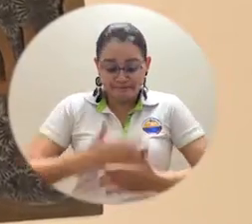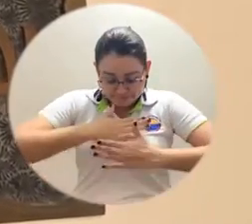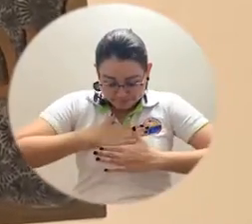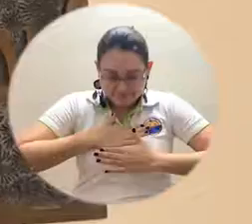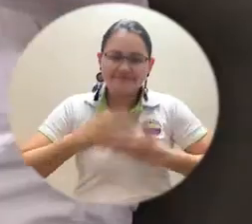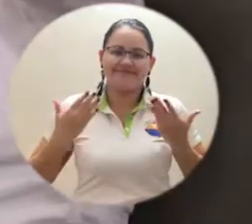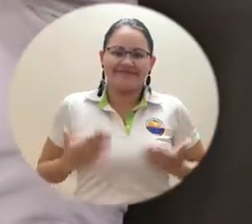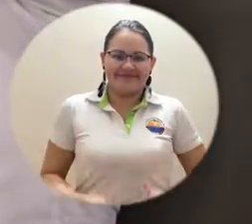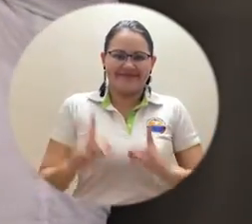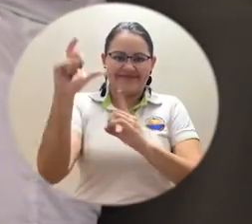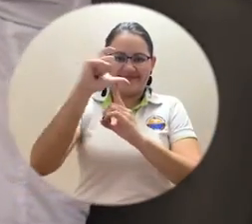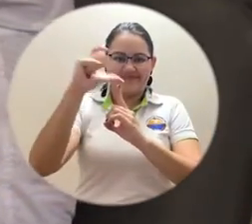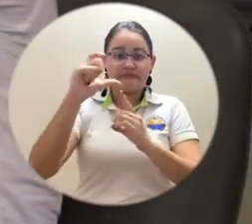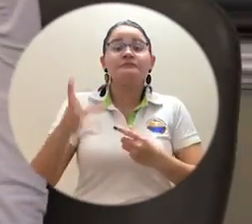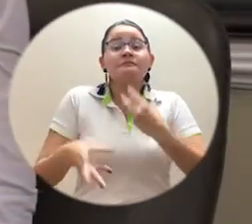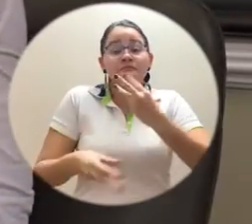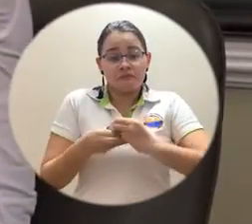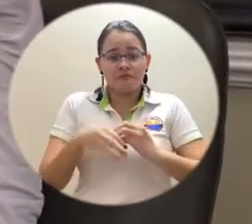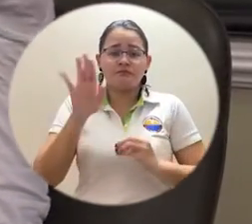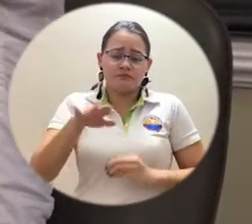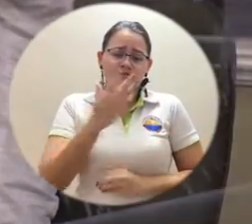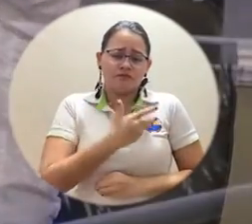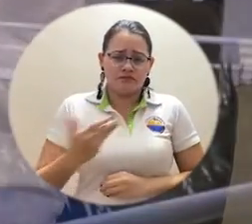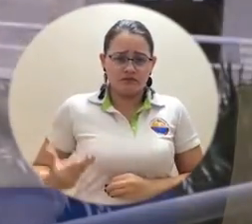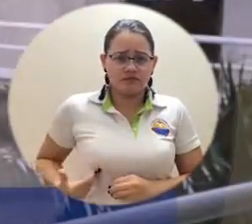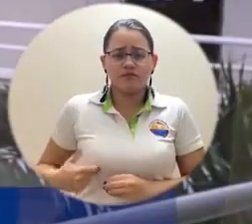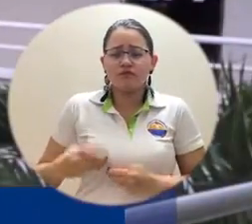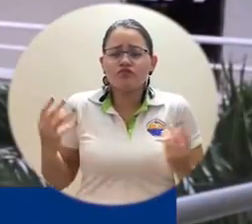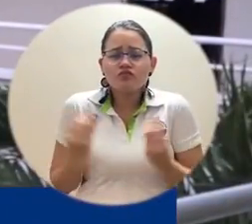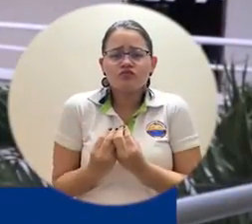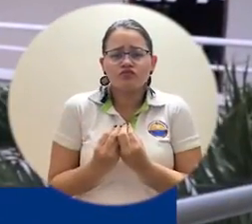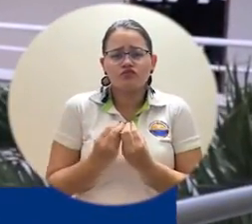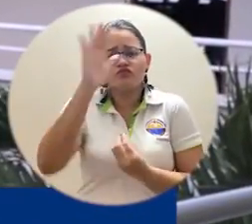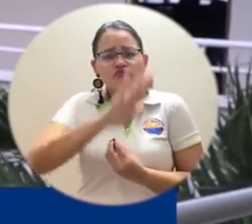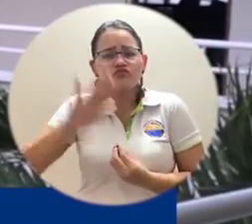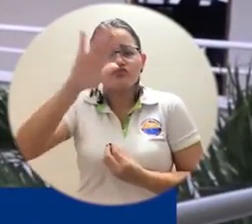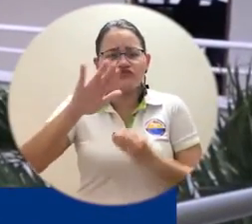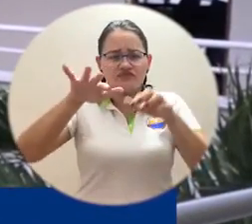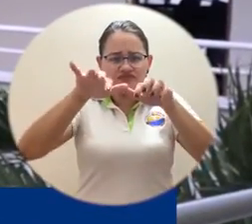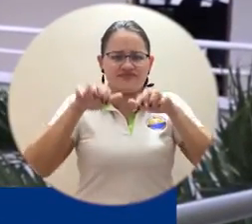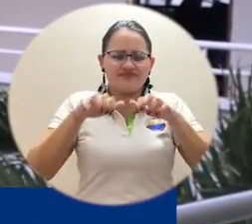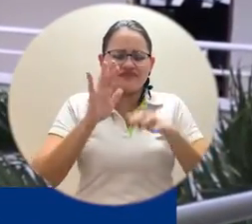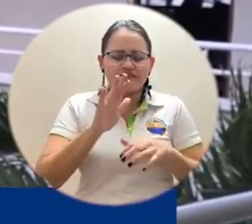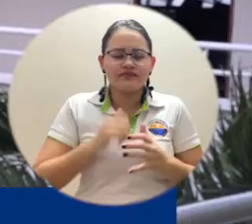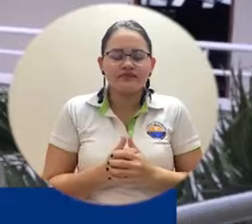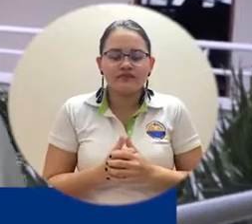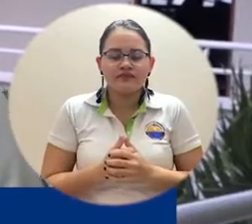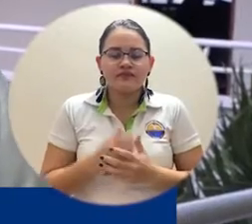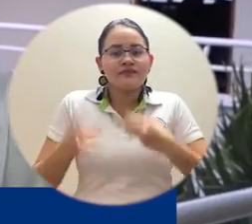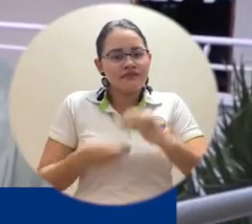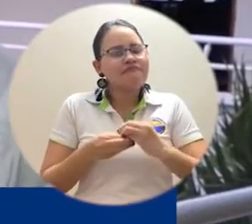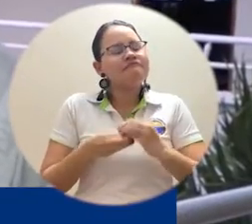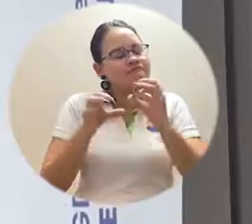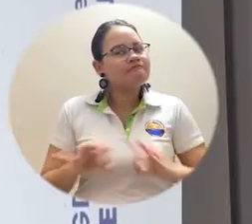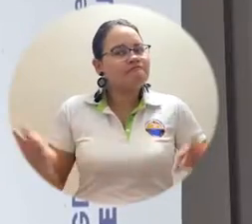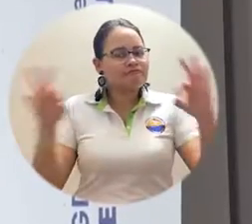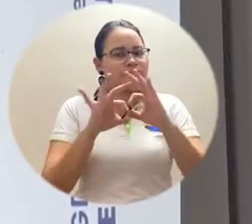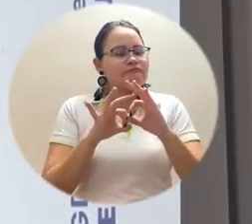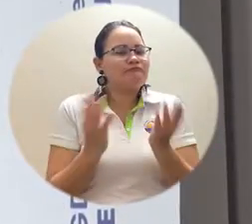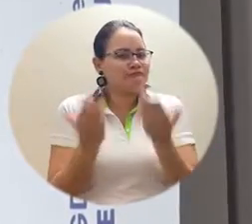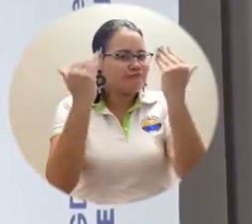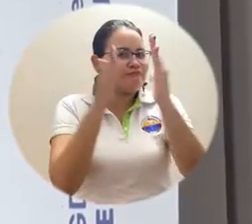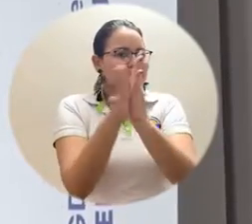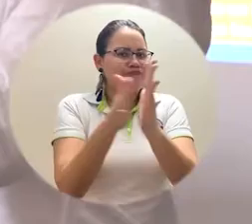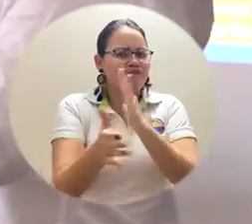En mi condición de cienagueros, como presidente de la Duma Departamental, le podemos dar una noticia muy importante al departamento del Magdalena. La